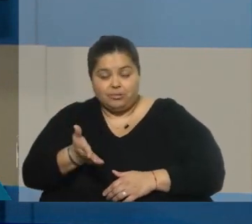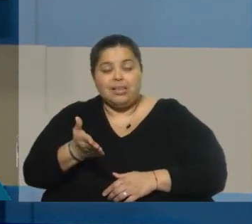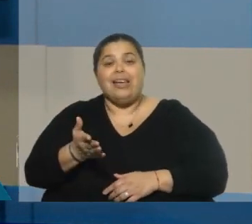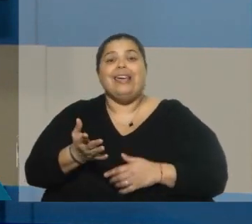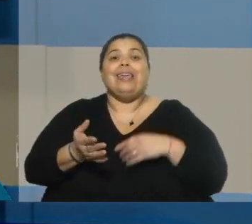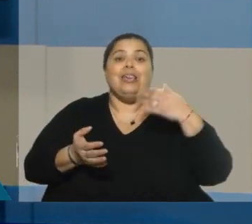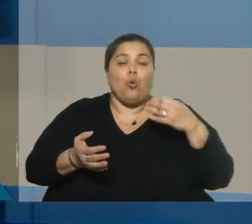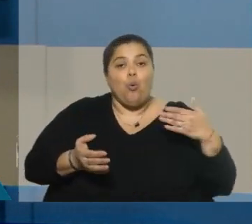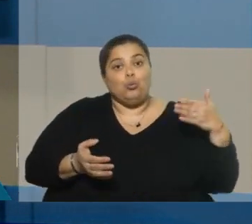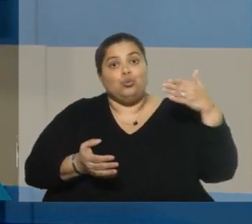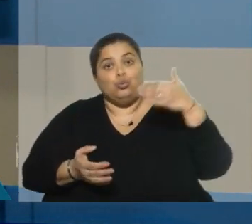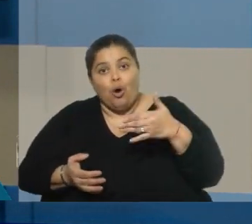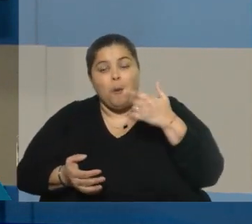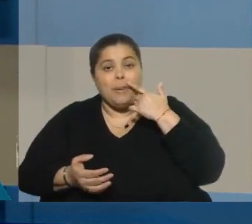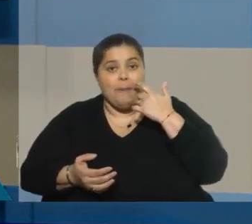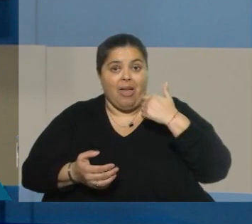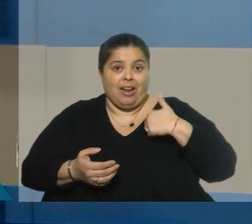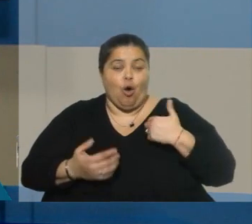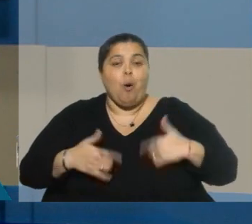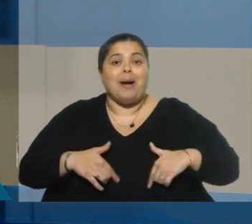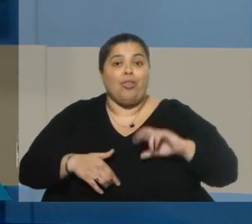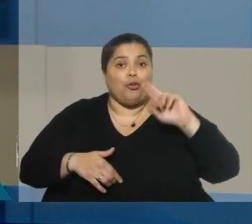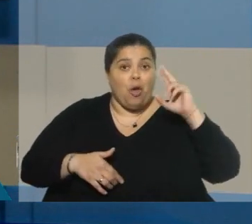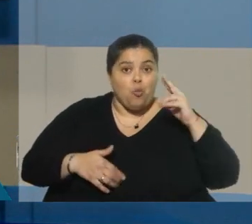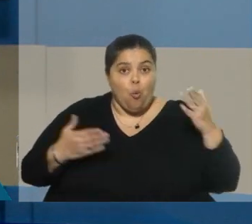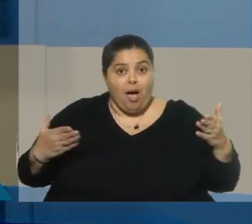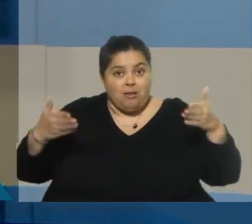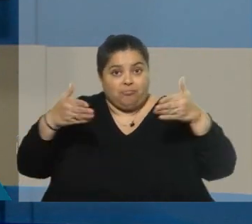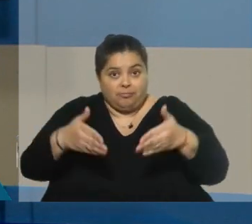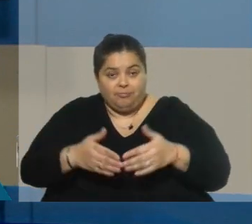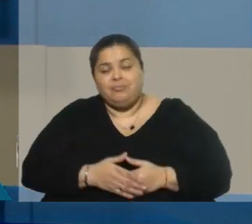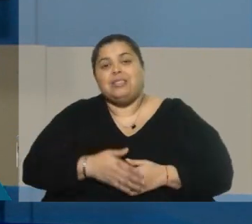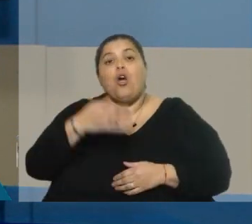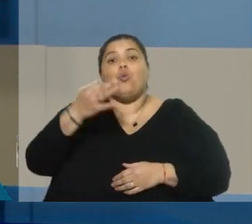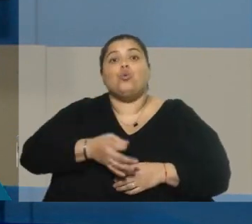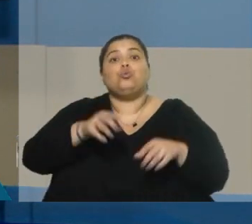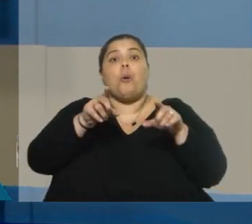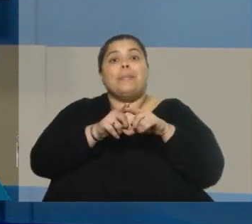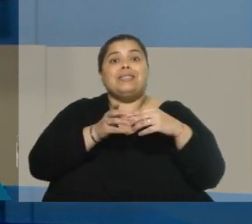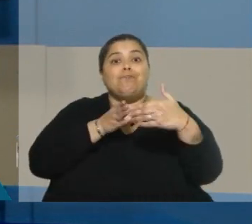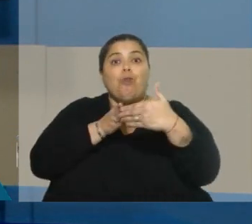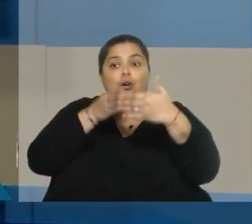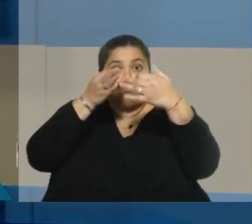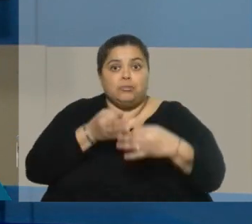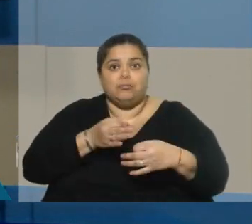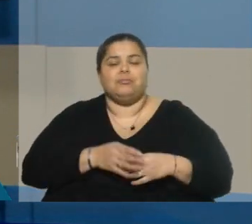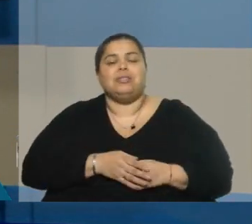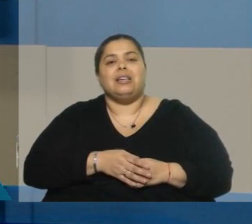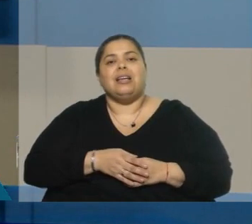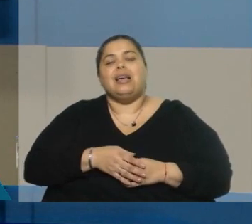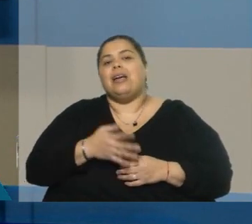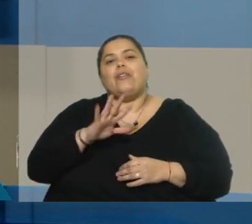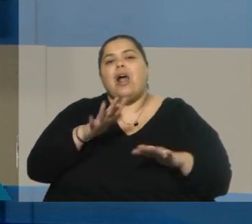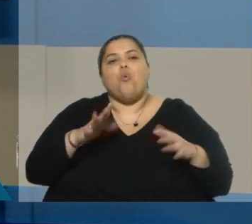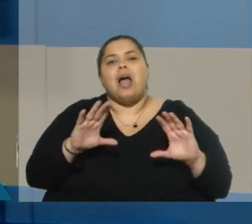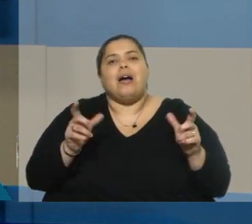y mi padre como embajador de Uruguay, que participaba en una reunión en el Ministerio de Hacienda, en esa misma esquina, haciendo cruz, en una reunión